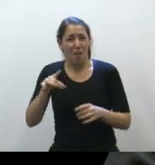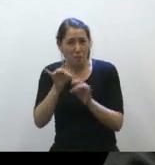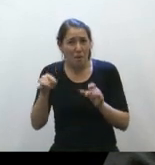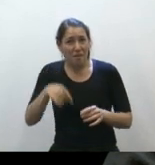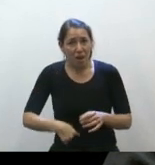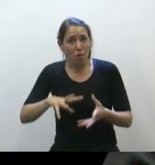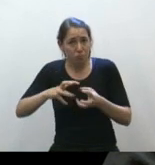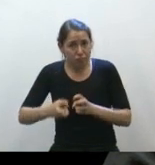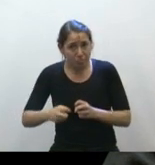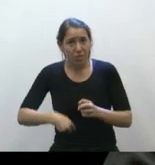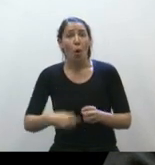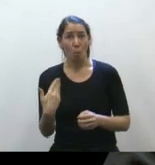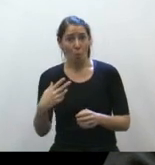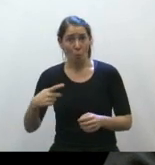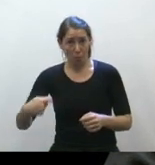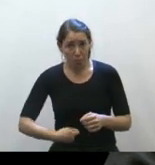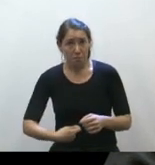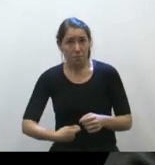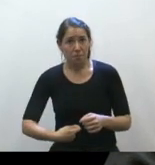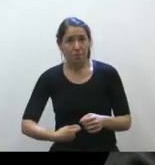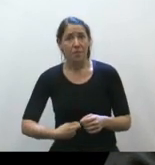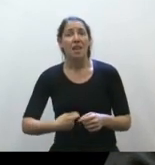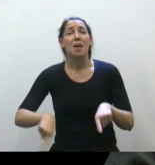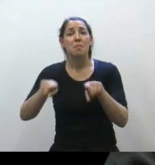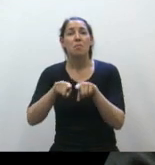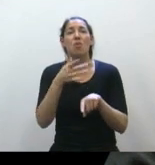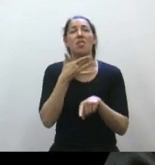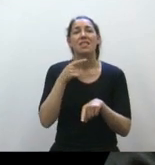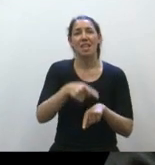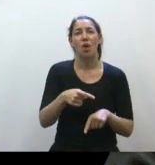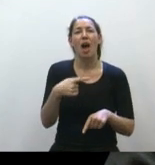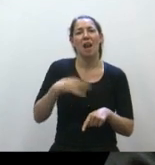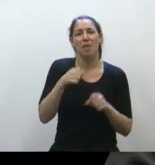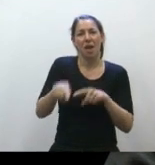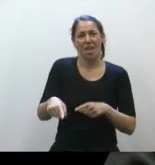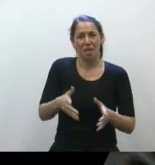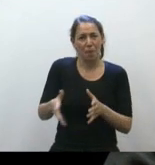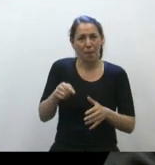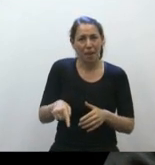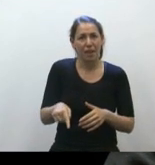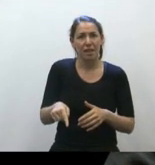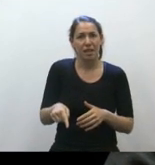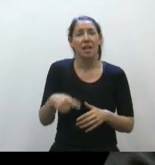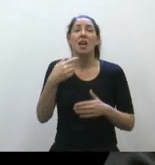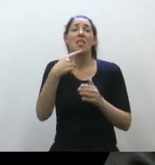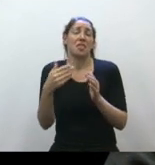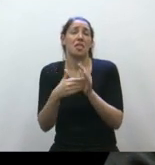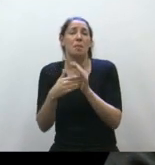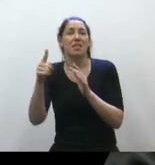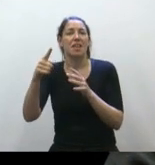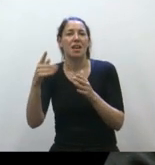¿Es un deseo equiparable a la vida del niño? ¿Es un deseo legítimo, amparado por los tratados de derechos humanos?